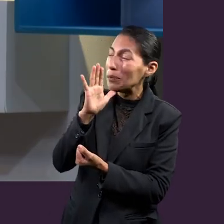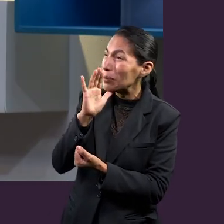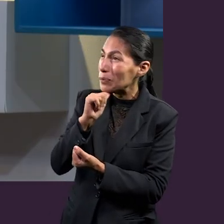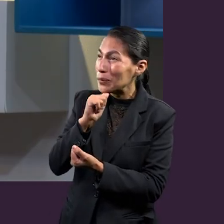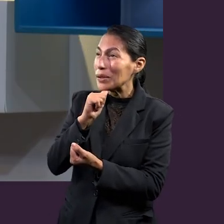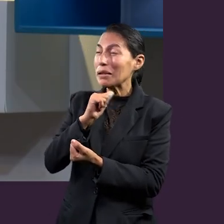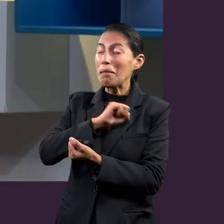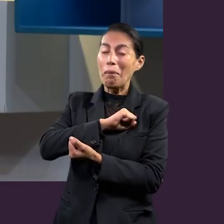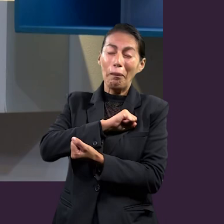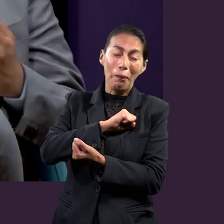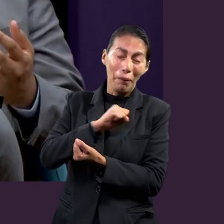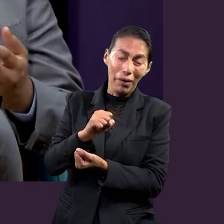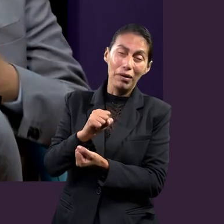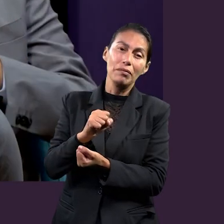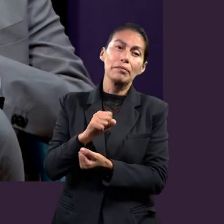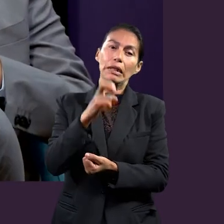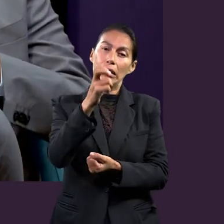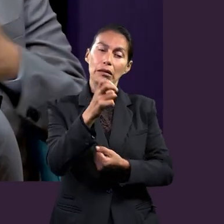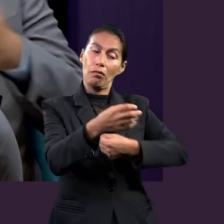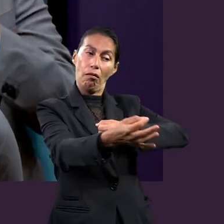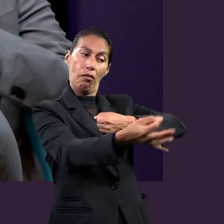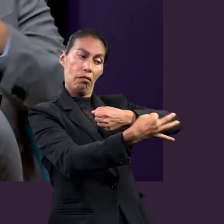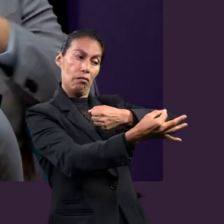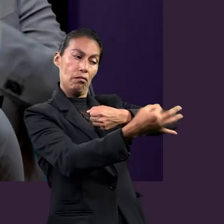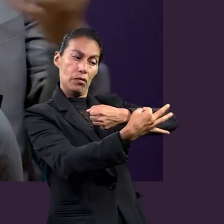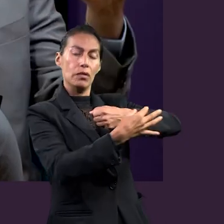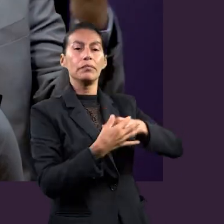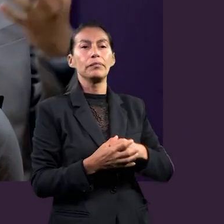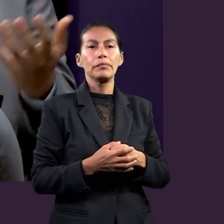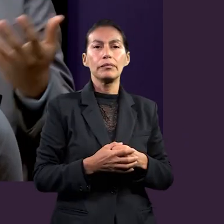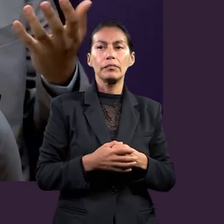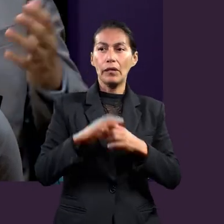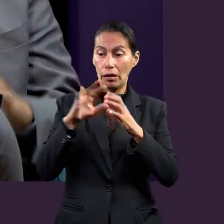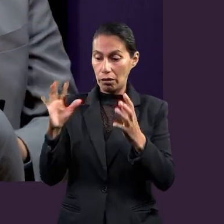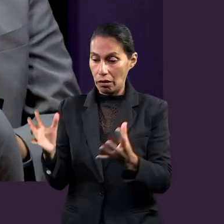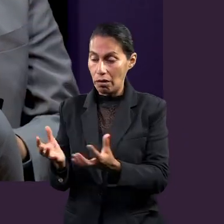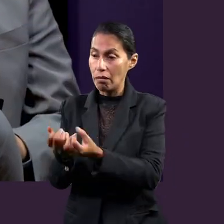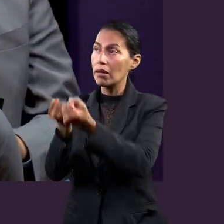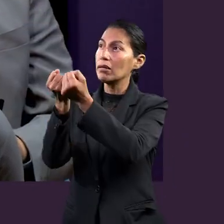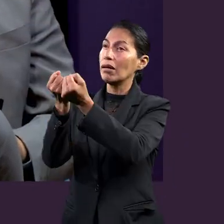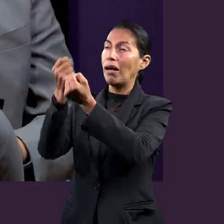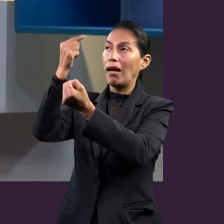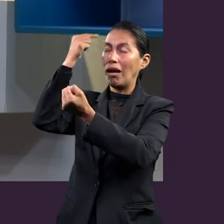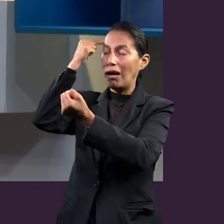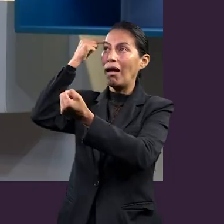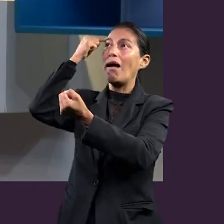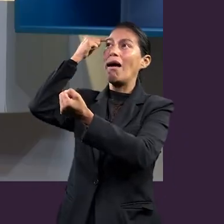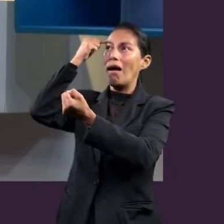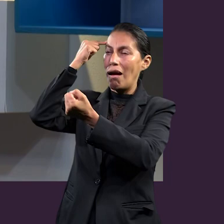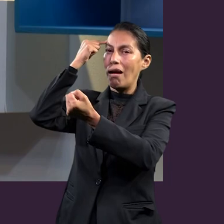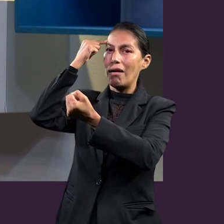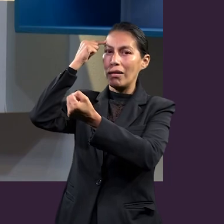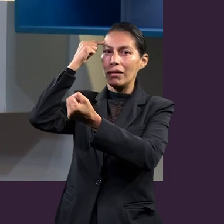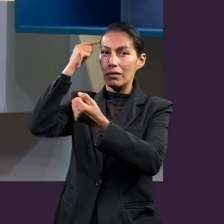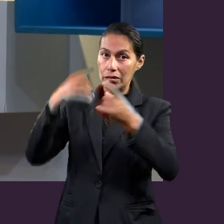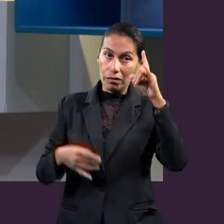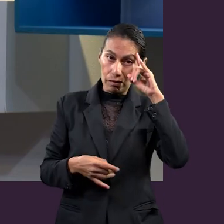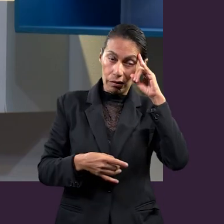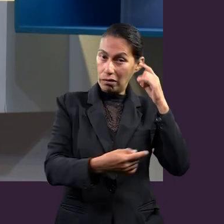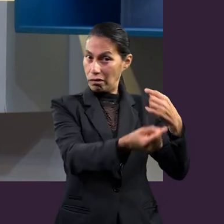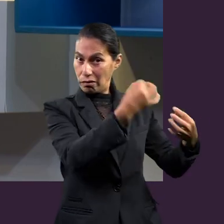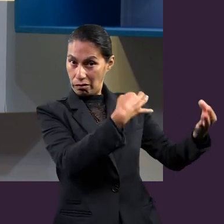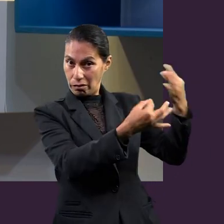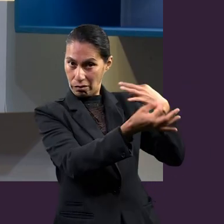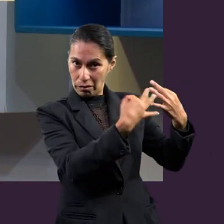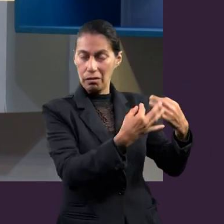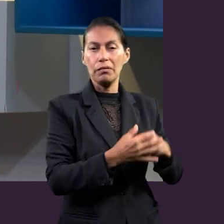te va a perdonar, hombre? Es que yo lo que estoy diciendo no lo puede perdonar Dios. Sí, entonces, aquí, va aquí. La